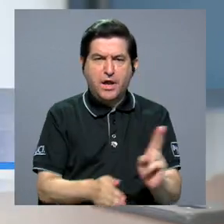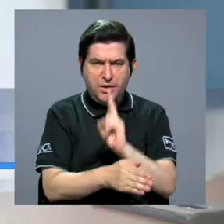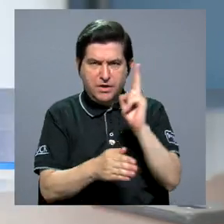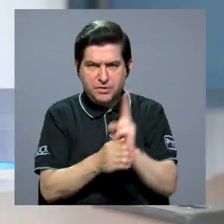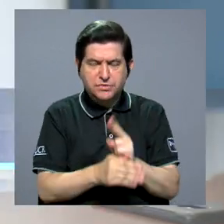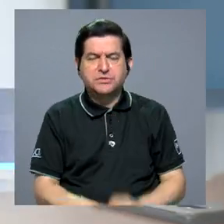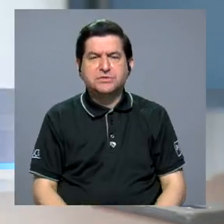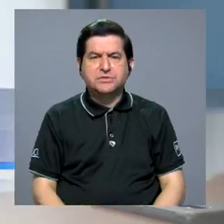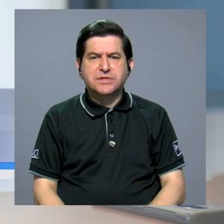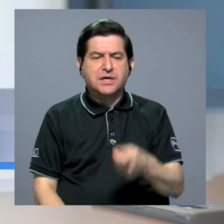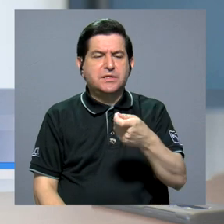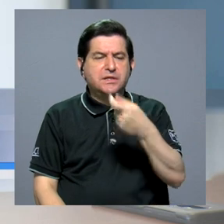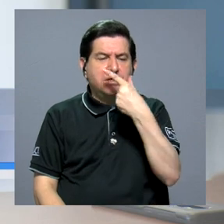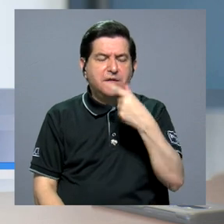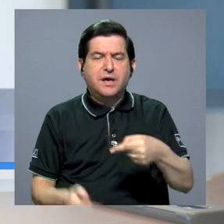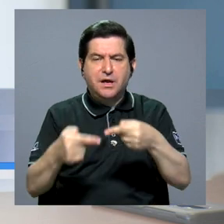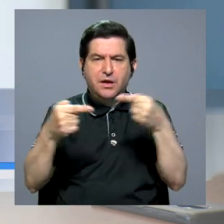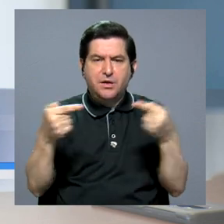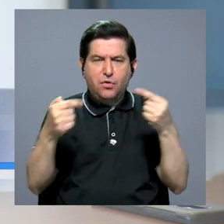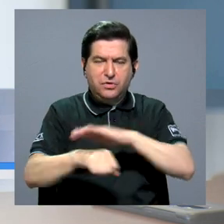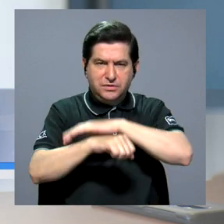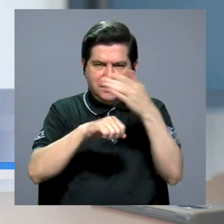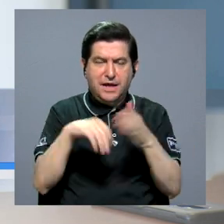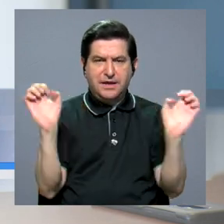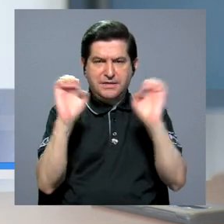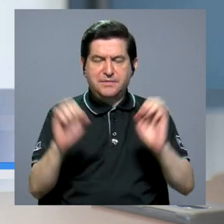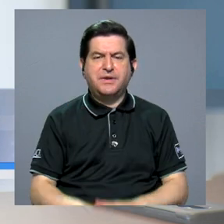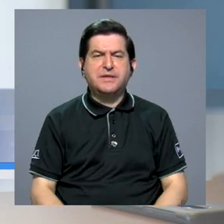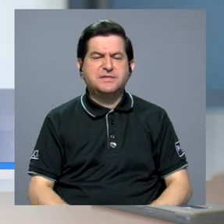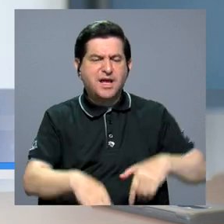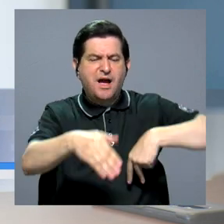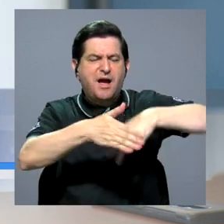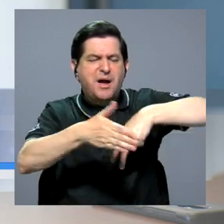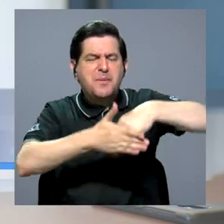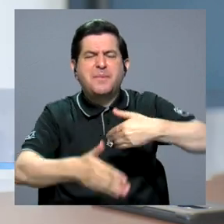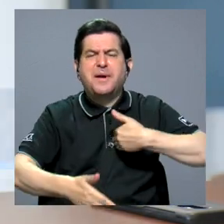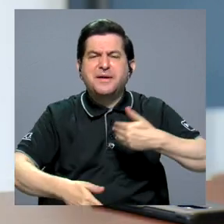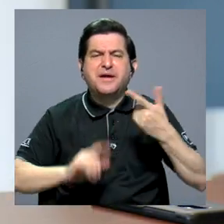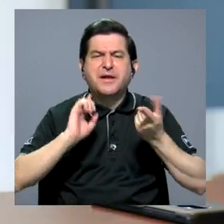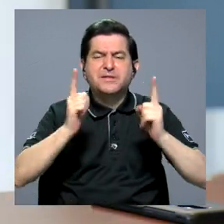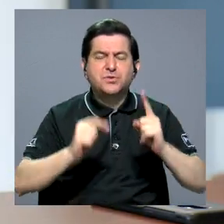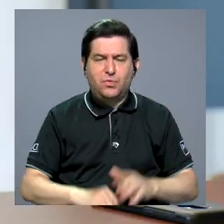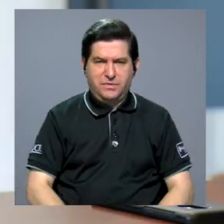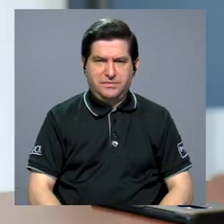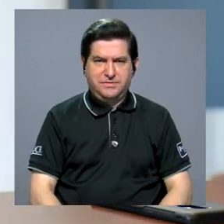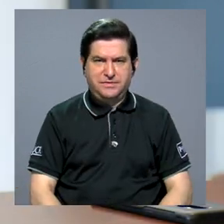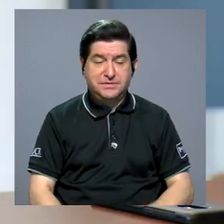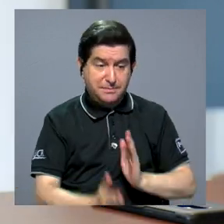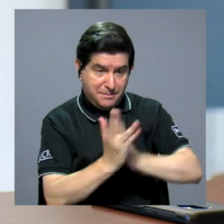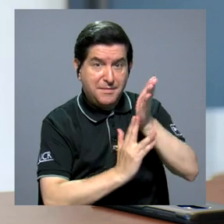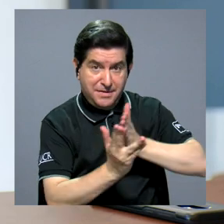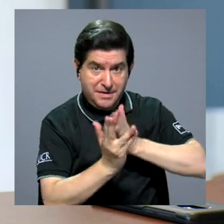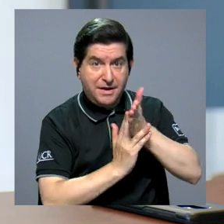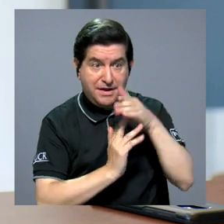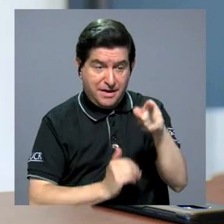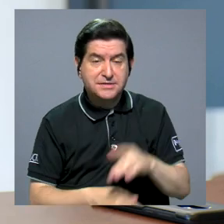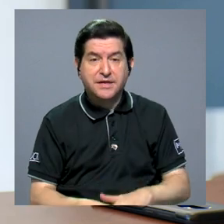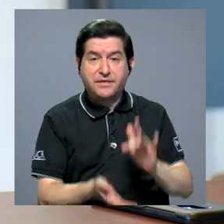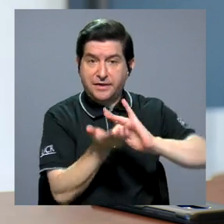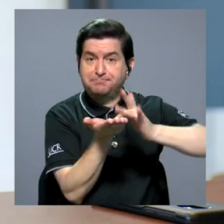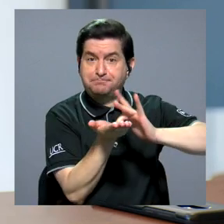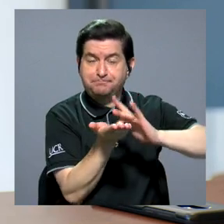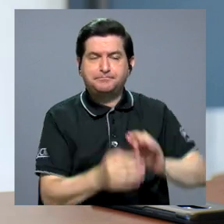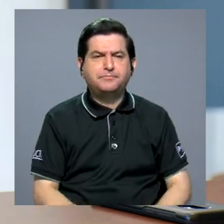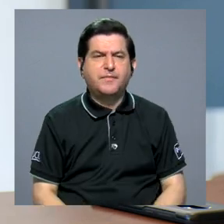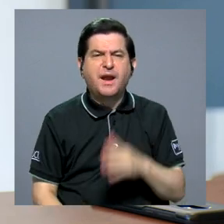usuarias de anticoncepción oral de emergencia es encontrar cuáles son los obstáculos que identifican en el acceso a este